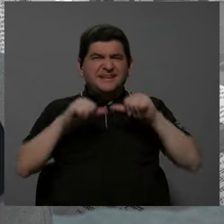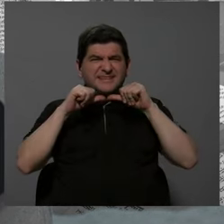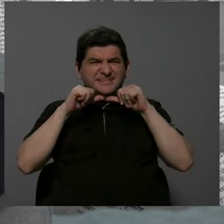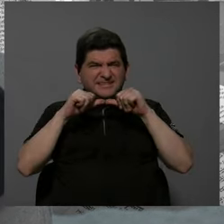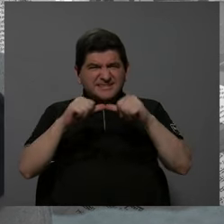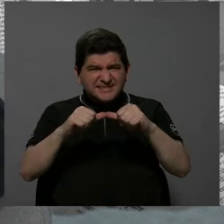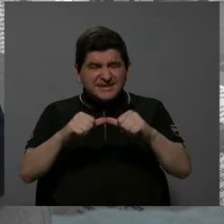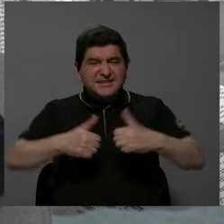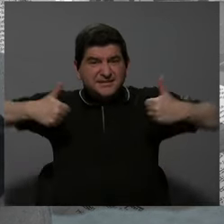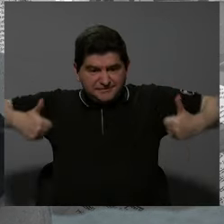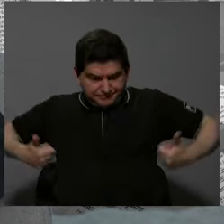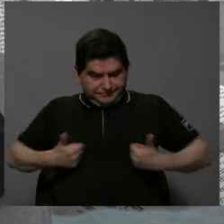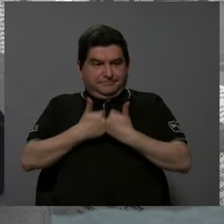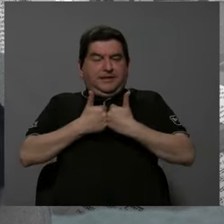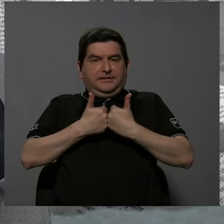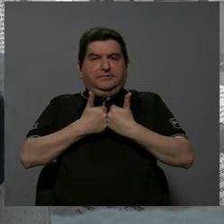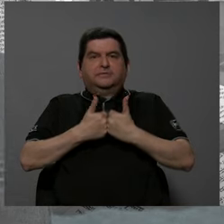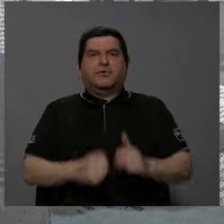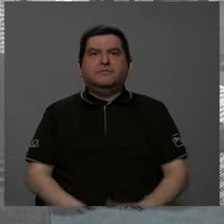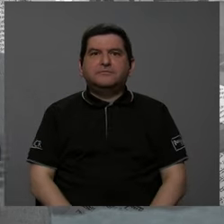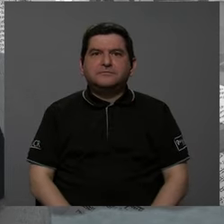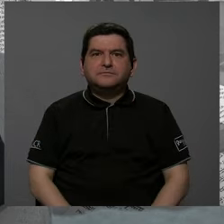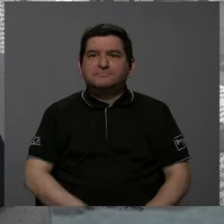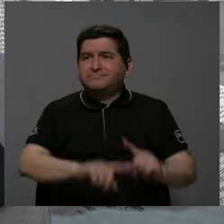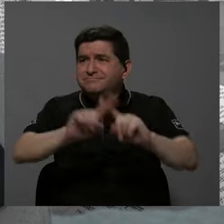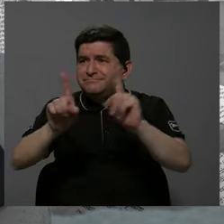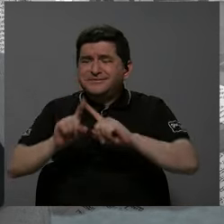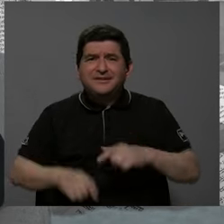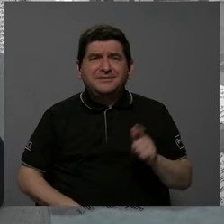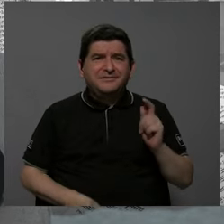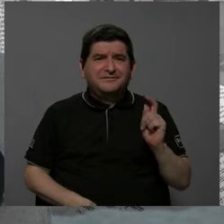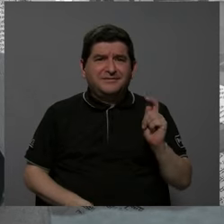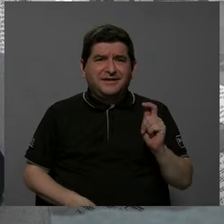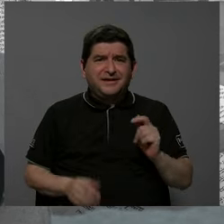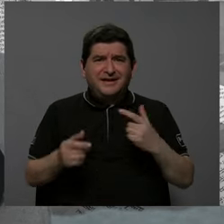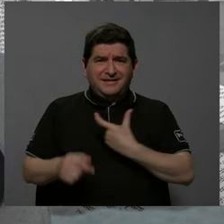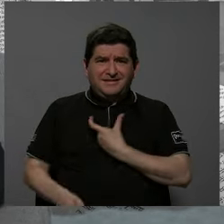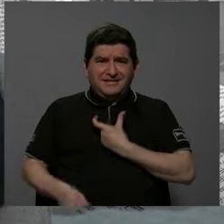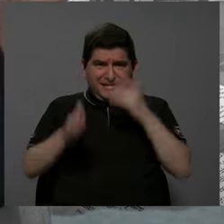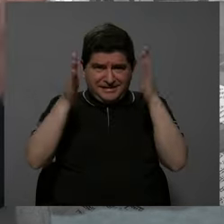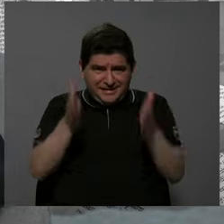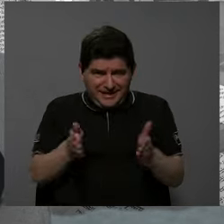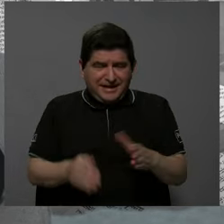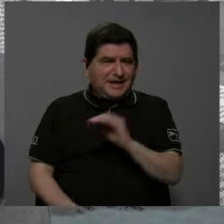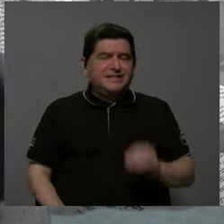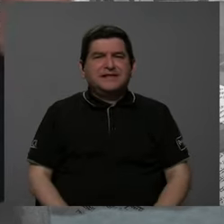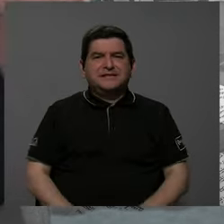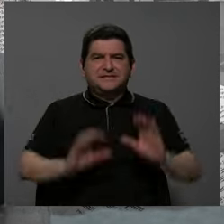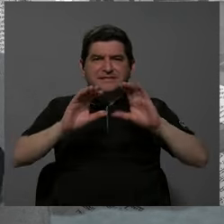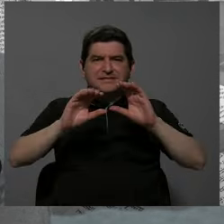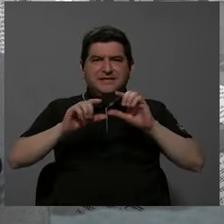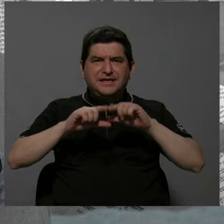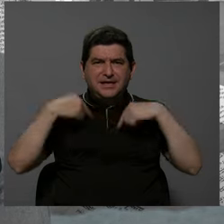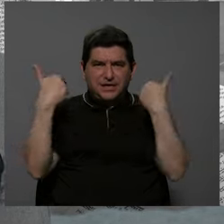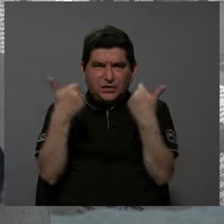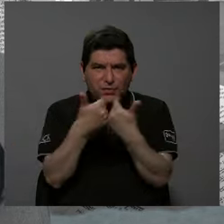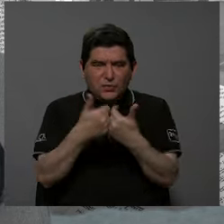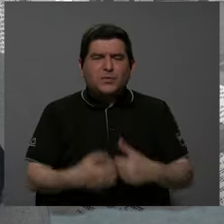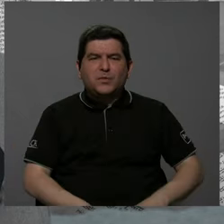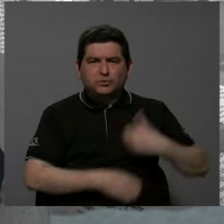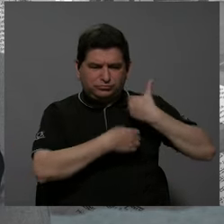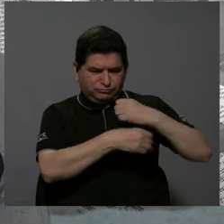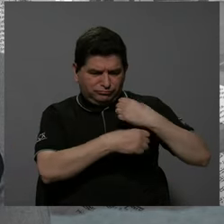Continuamos. Es un desafío que mantienen los alcaldes o que van a mantener y los consejos municipales